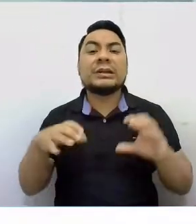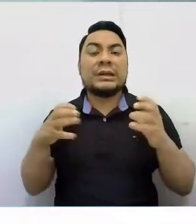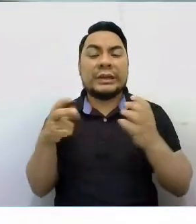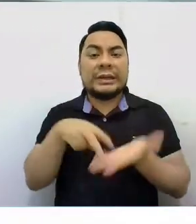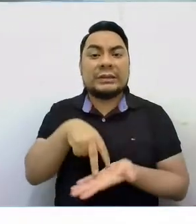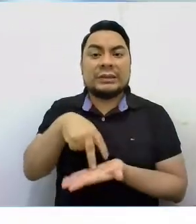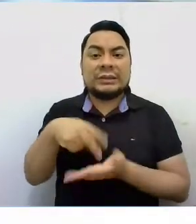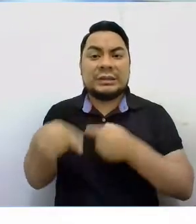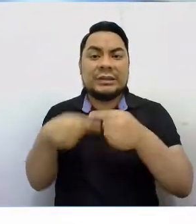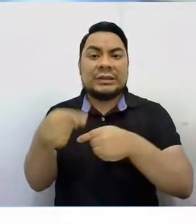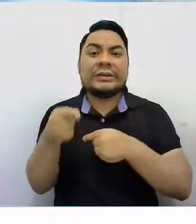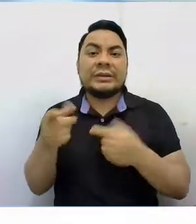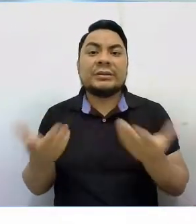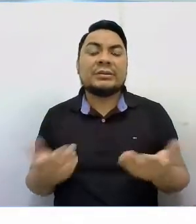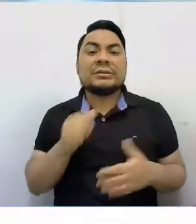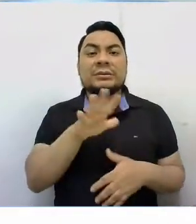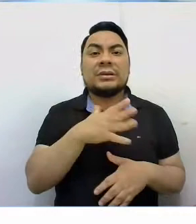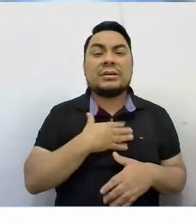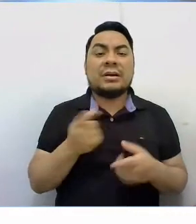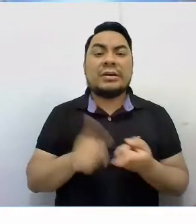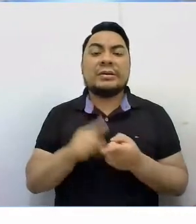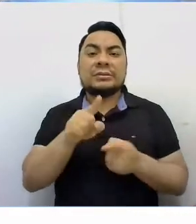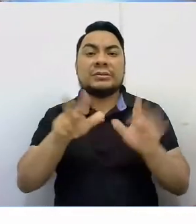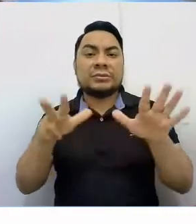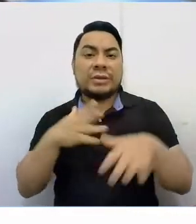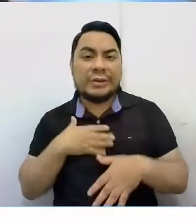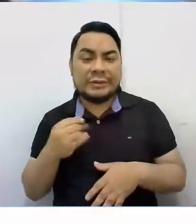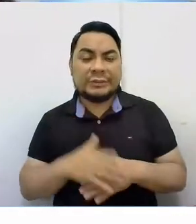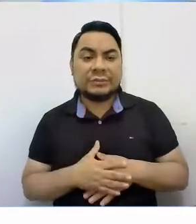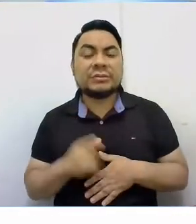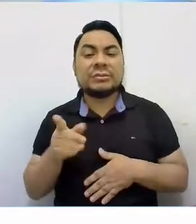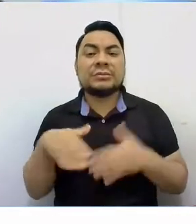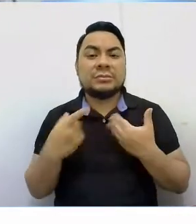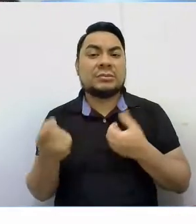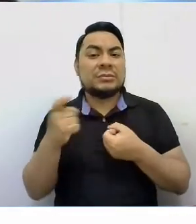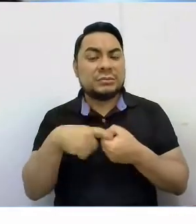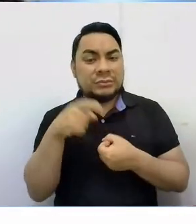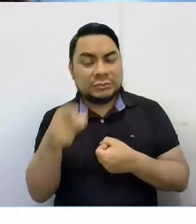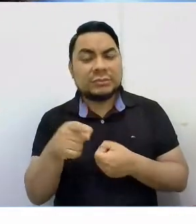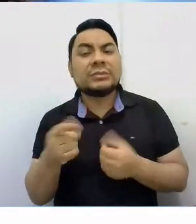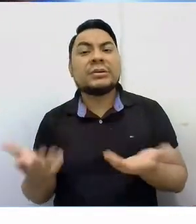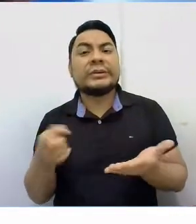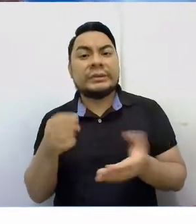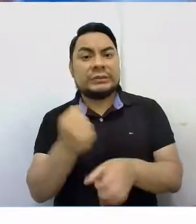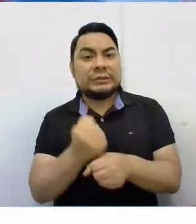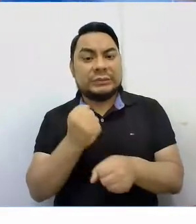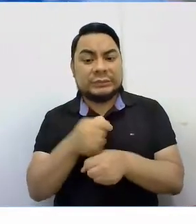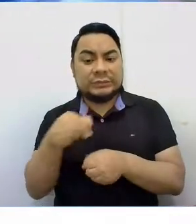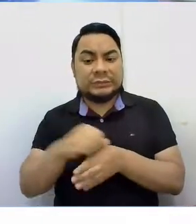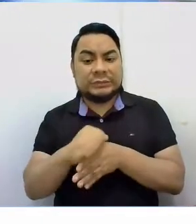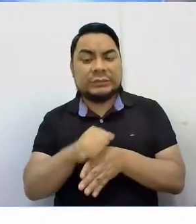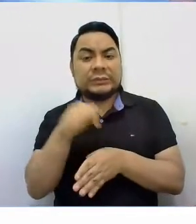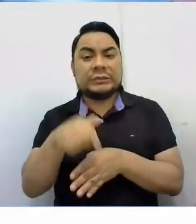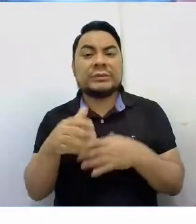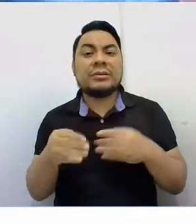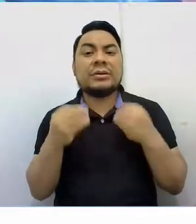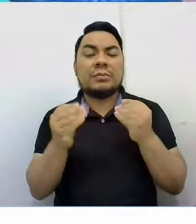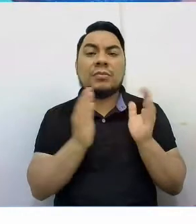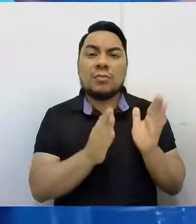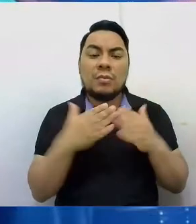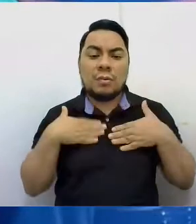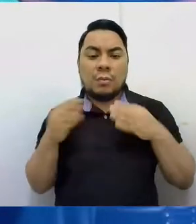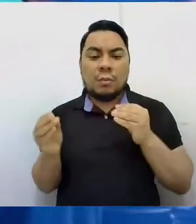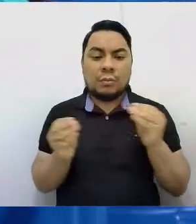van desde los cinco años hasta los 18 años, pueden matricularse. Lo que trabajan aquí mayormente son lo que es coordinación, flexibilidad,